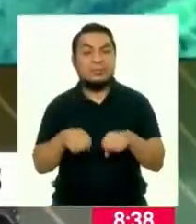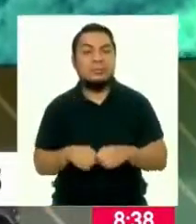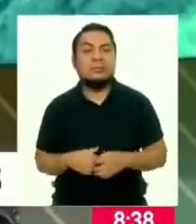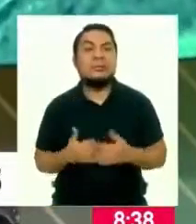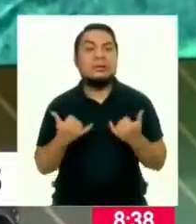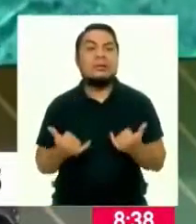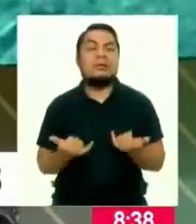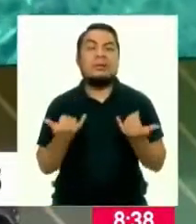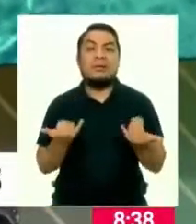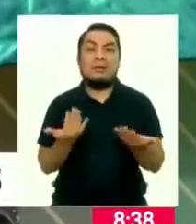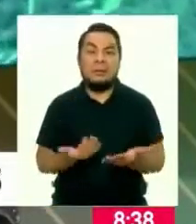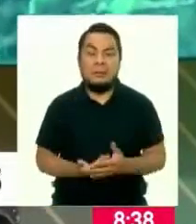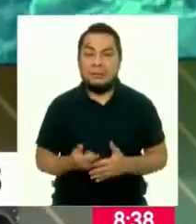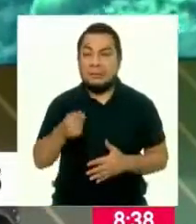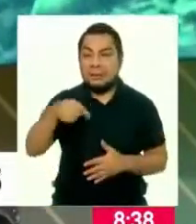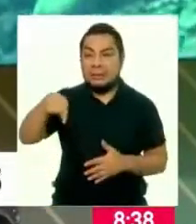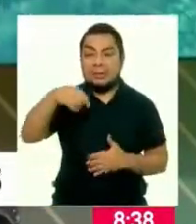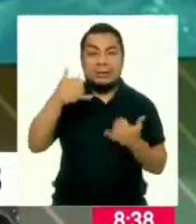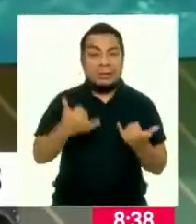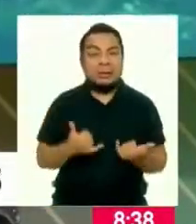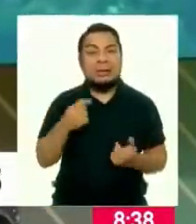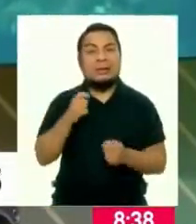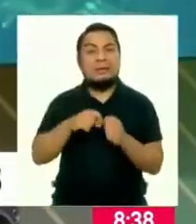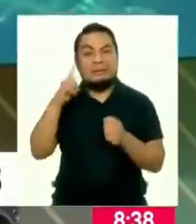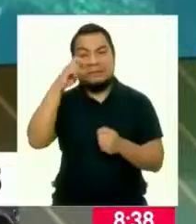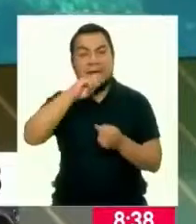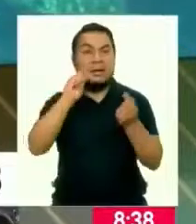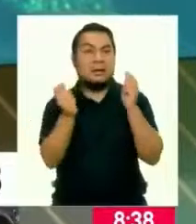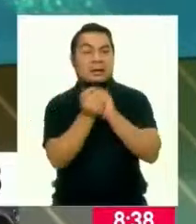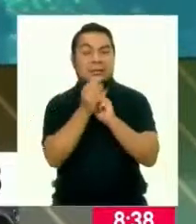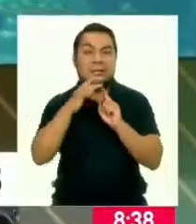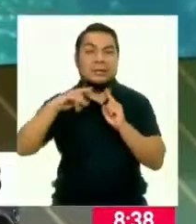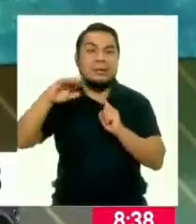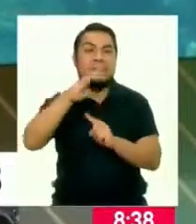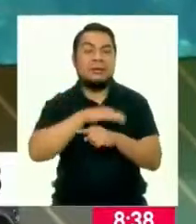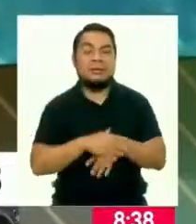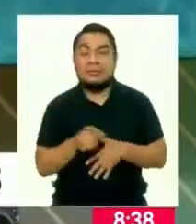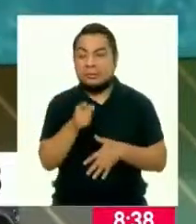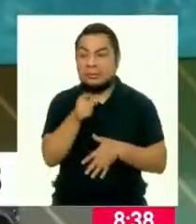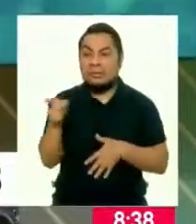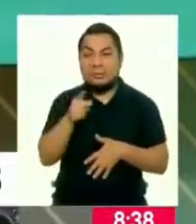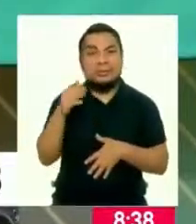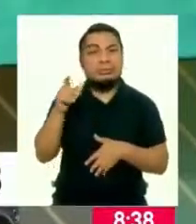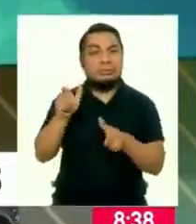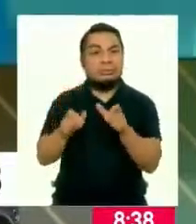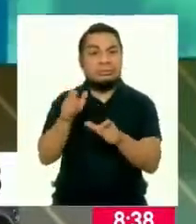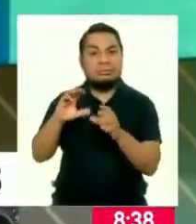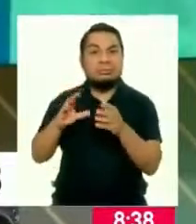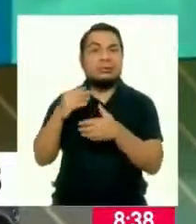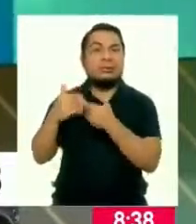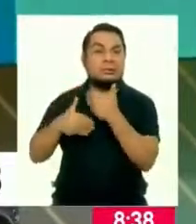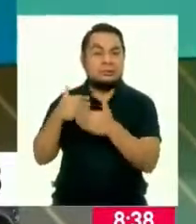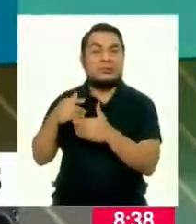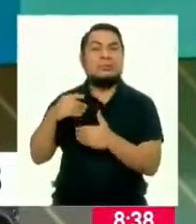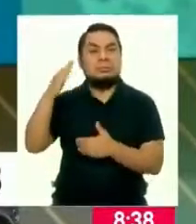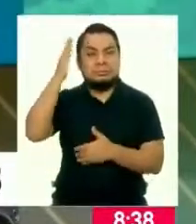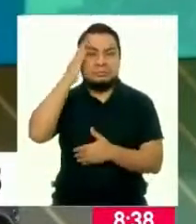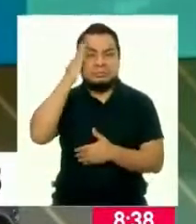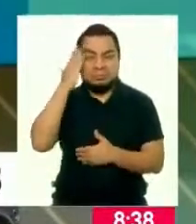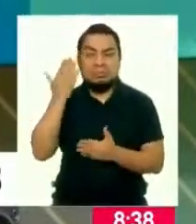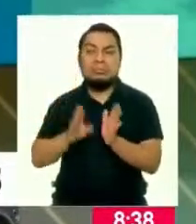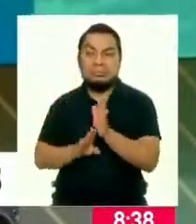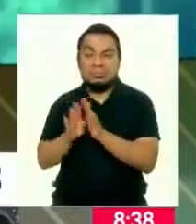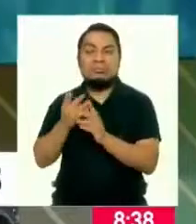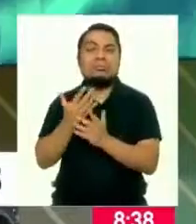sí. Ahora que estamos amenazados por el cambio climático, ellos han sabido, a través de la historia, y eso nos muestra nuestra